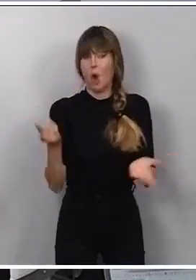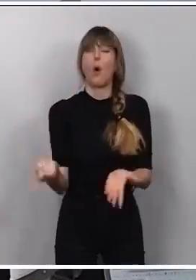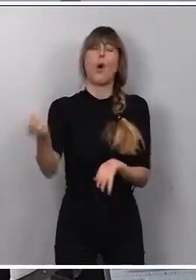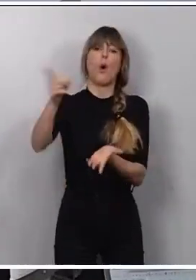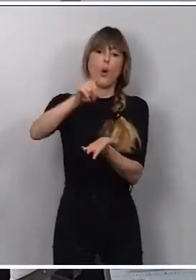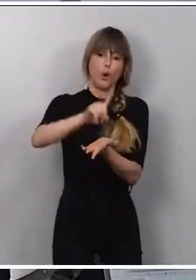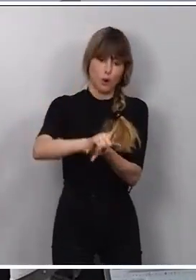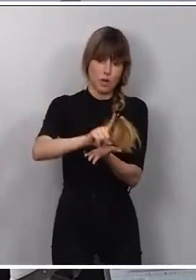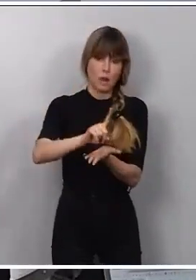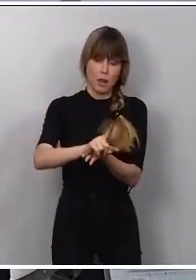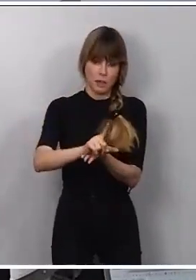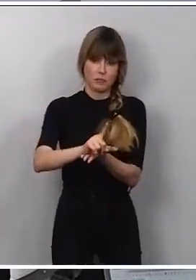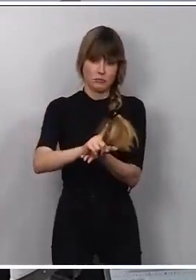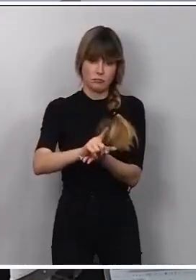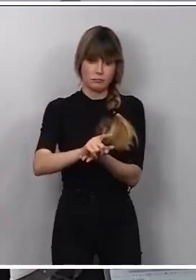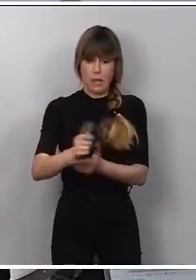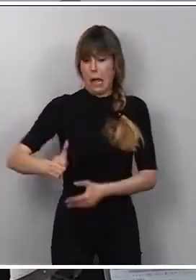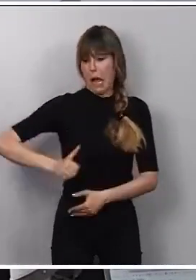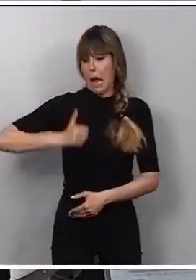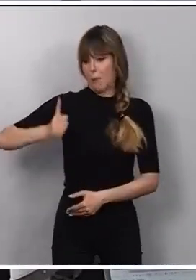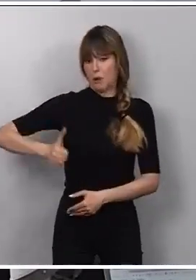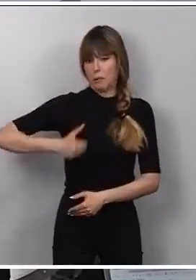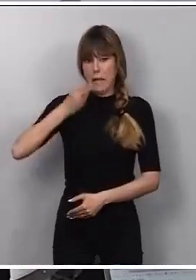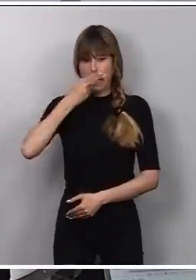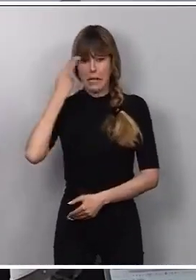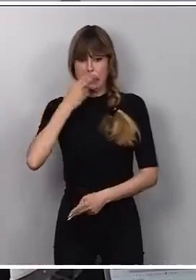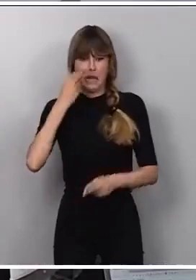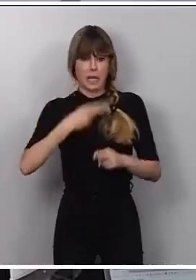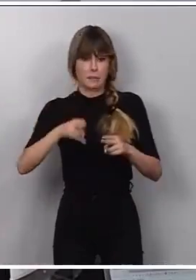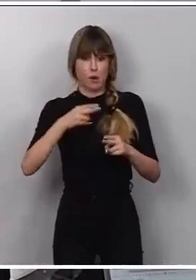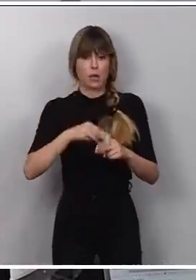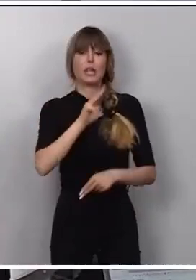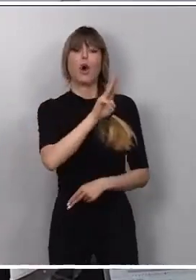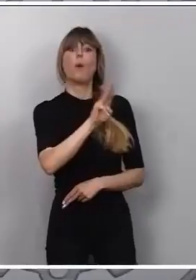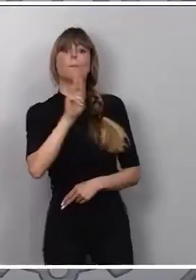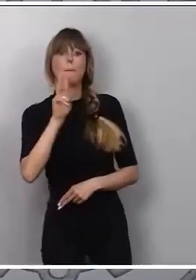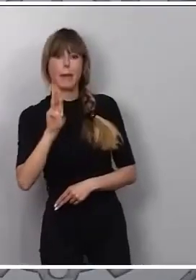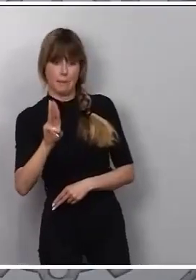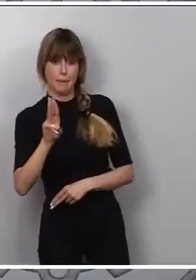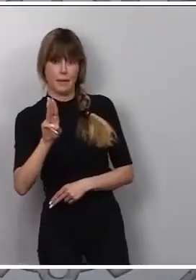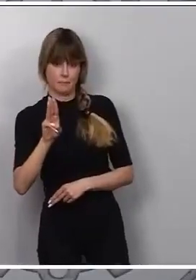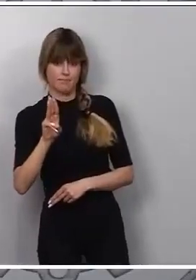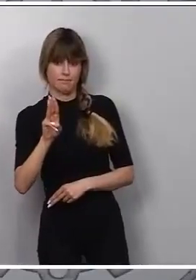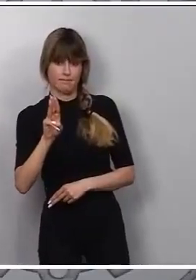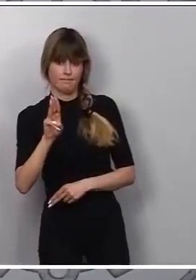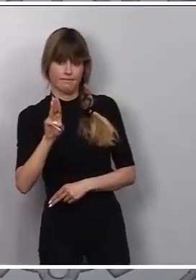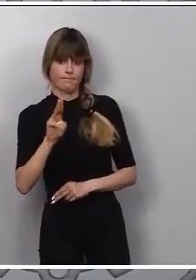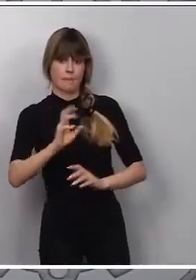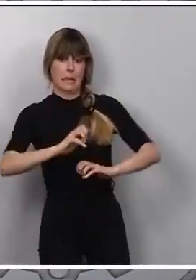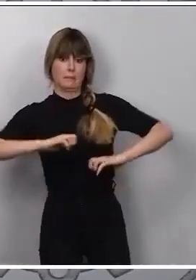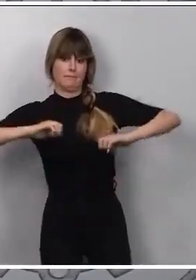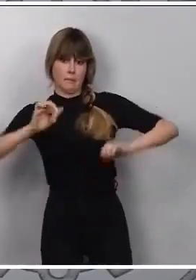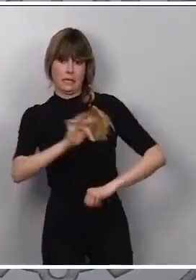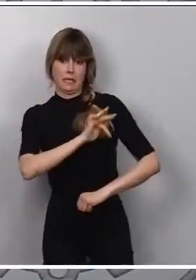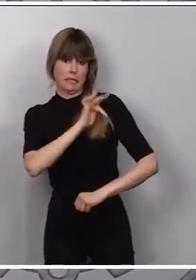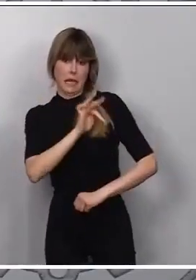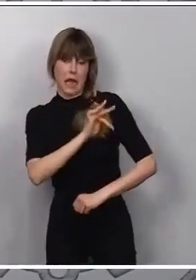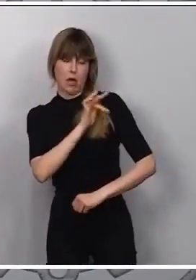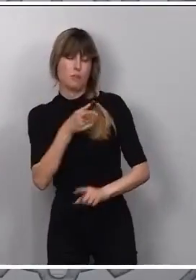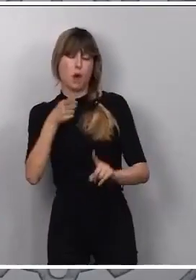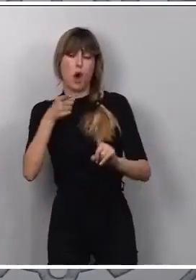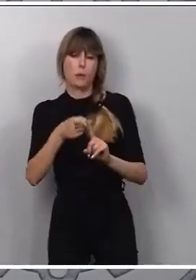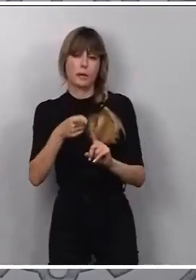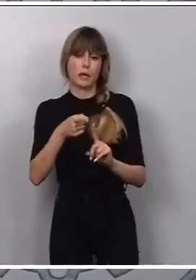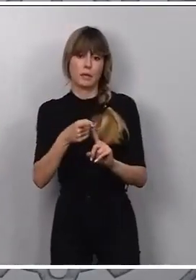fue una utilización partidista del Partido Popular sobre una cámara como es el Senado para, una vez más,